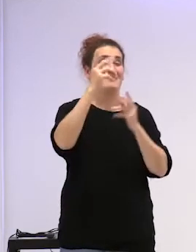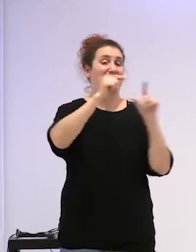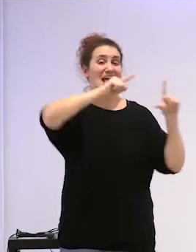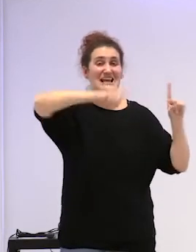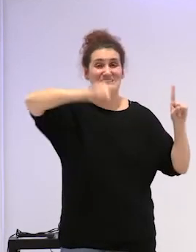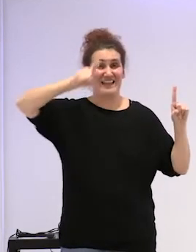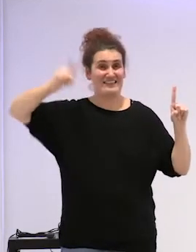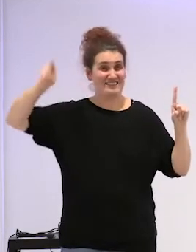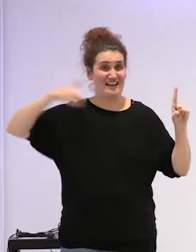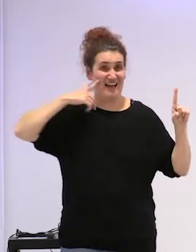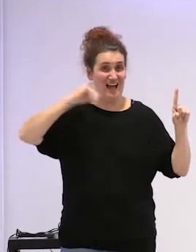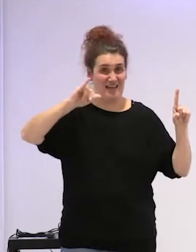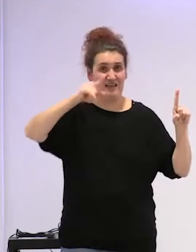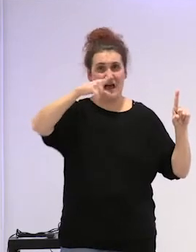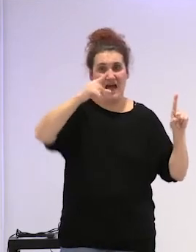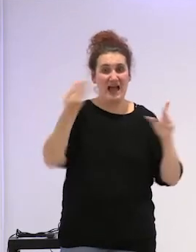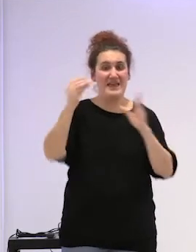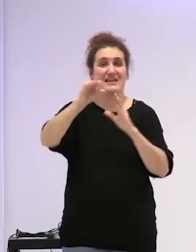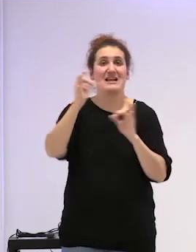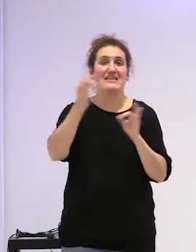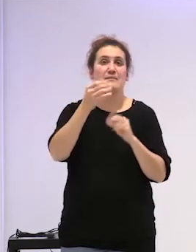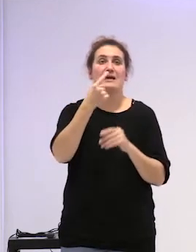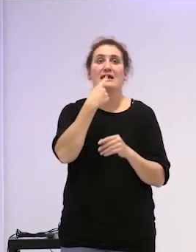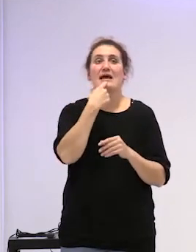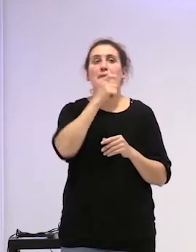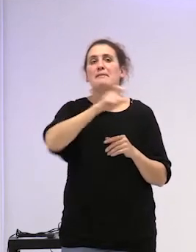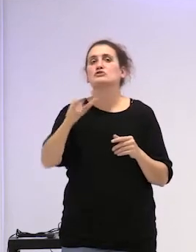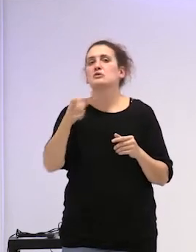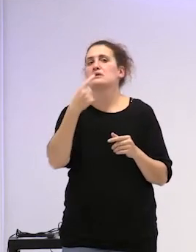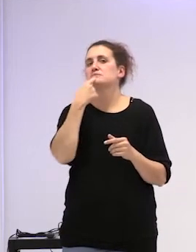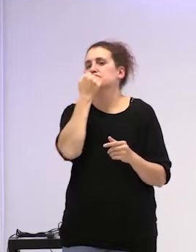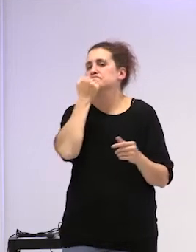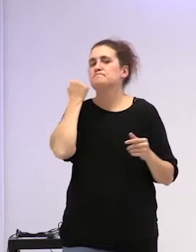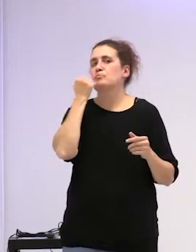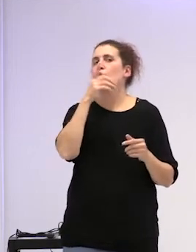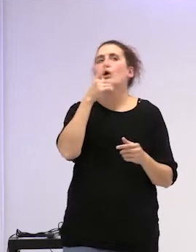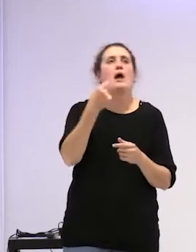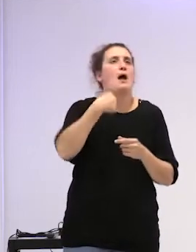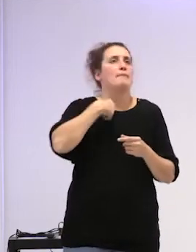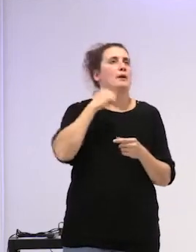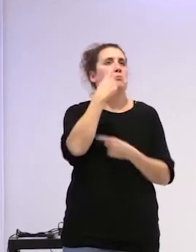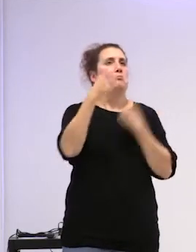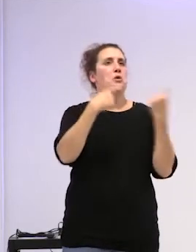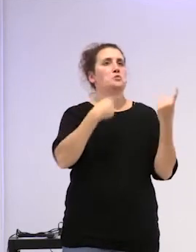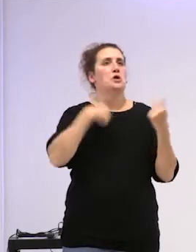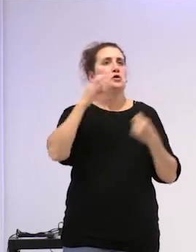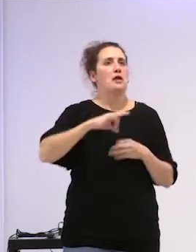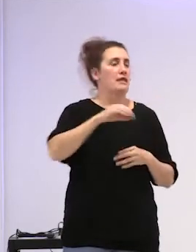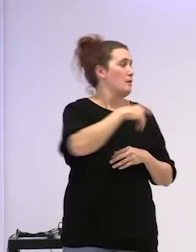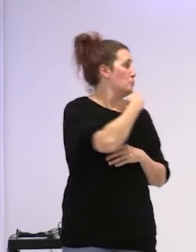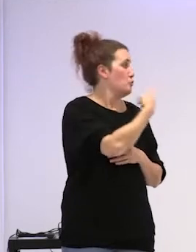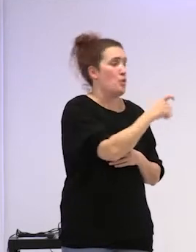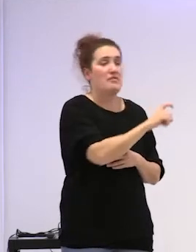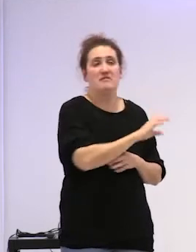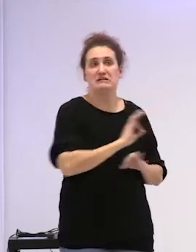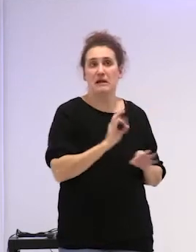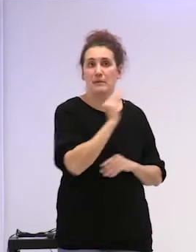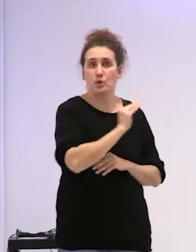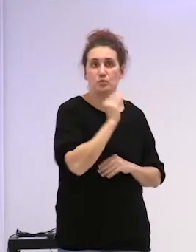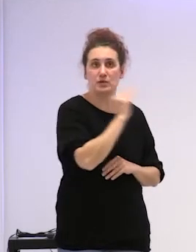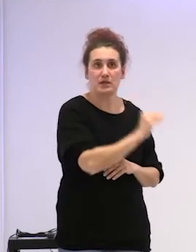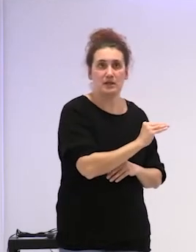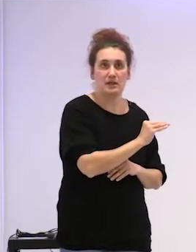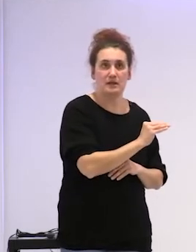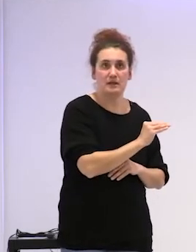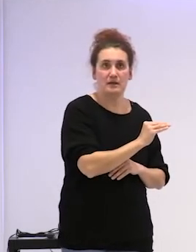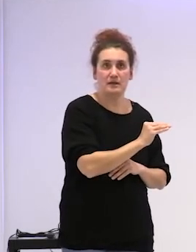ya es otra historia que estoy que añadirle a las personas que no dicen a mí nadie me preguntó en su momento por ejemplo ni faltaba que hacía tampoco pero no consta en